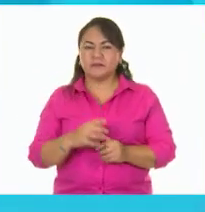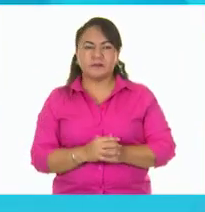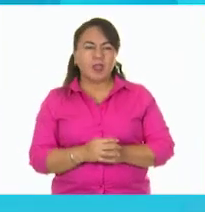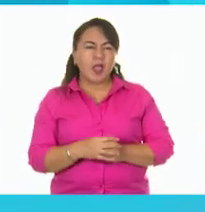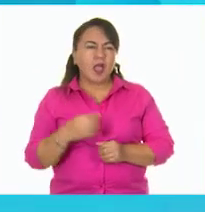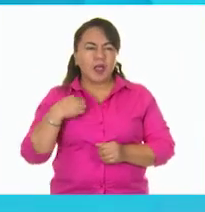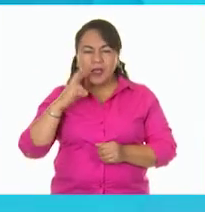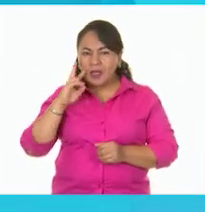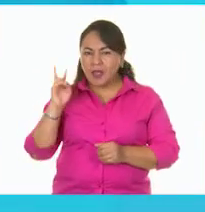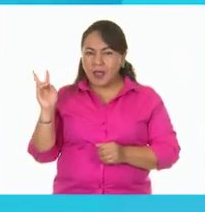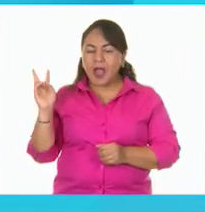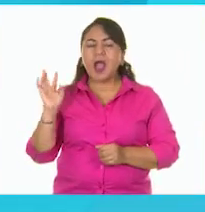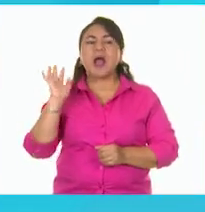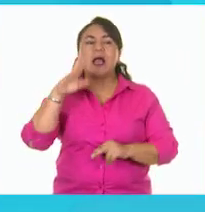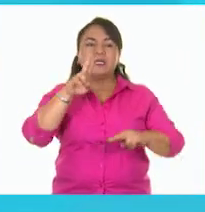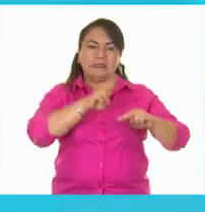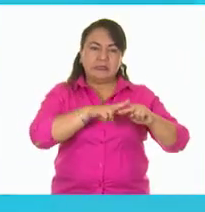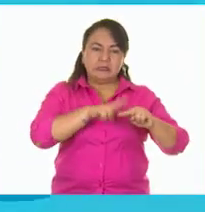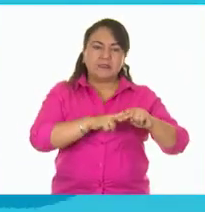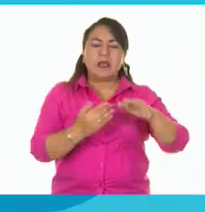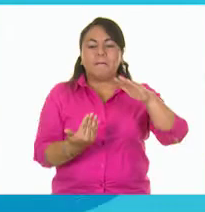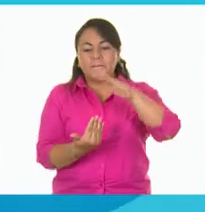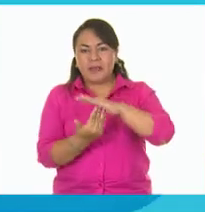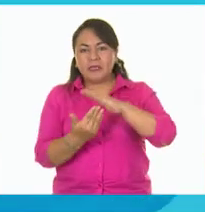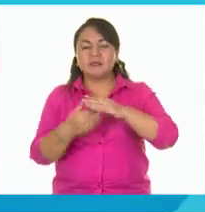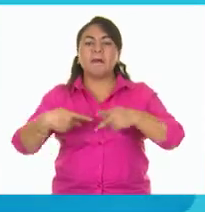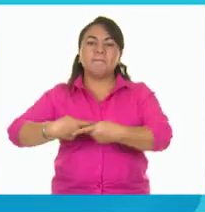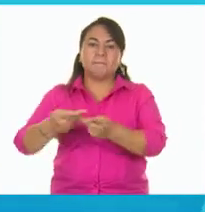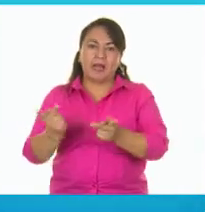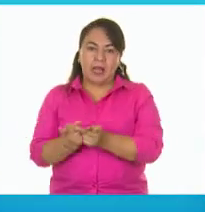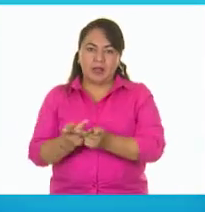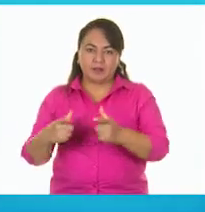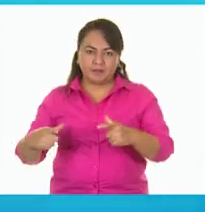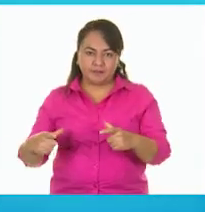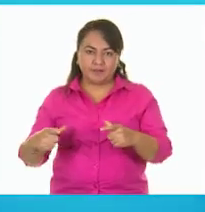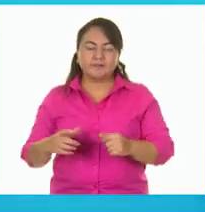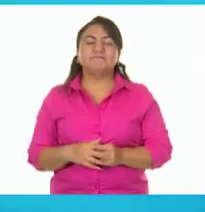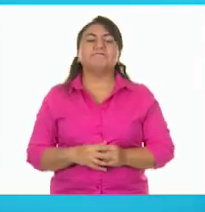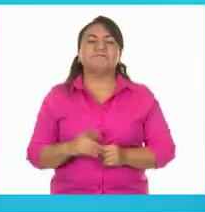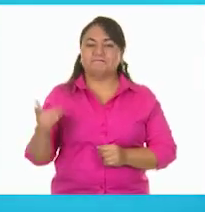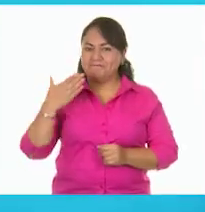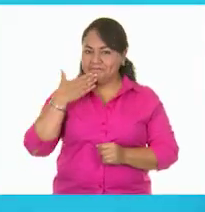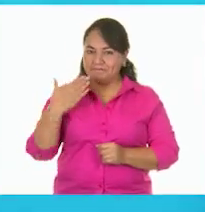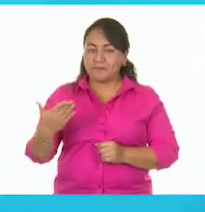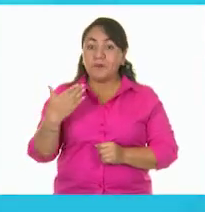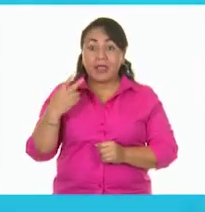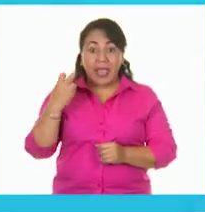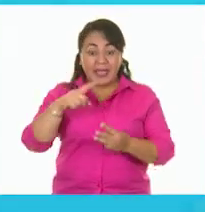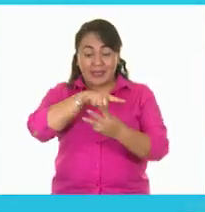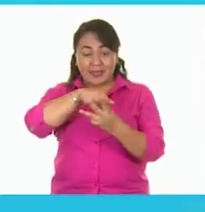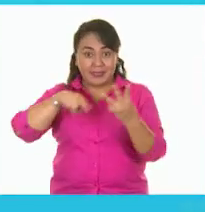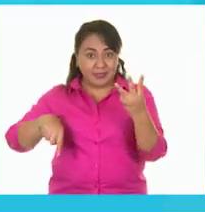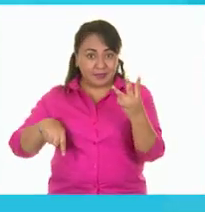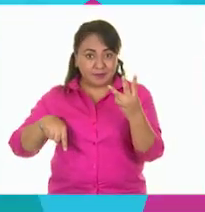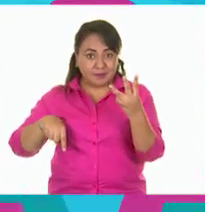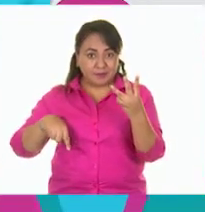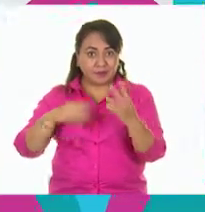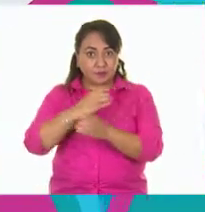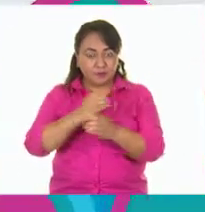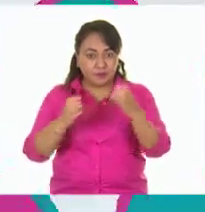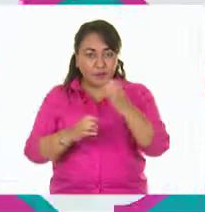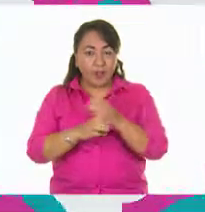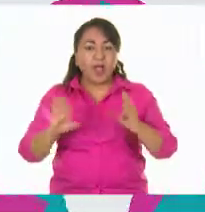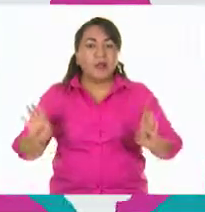vemos una silla, una mesa y un plato. Muy bien, Alexia. Vamos a ver que estos objetos tienen